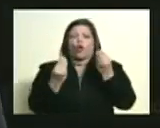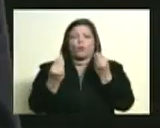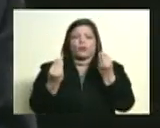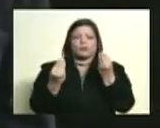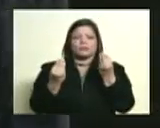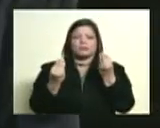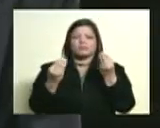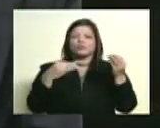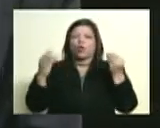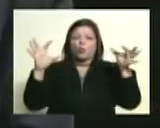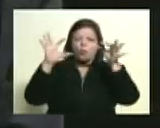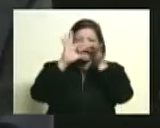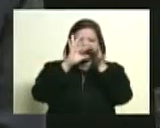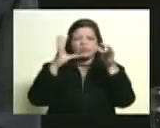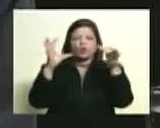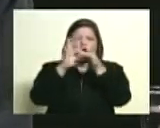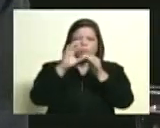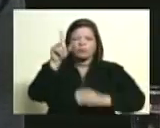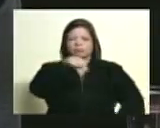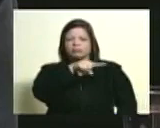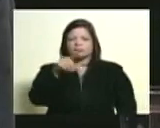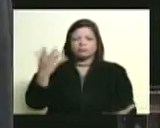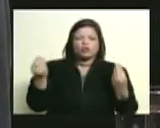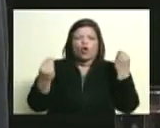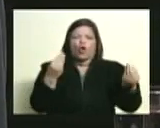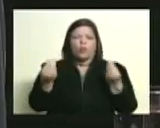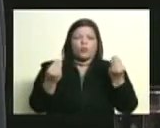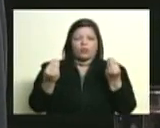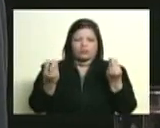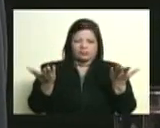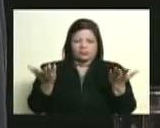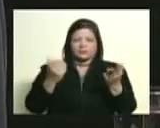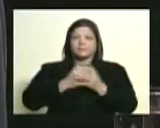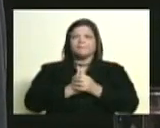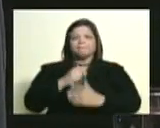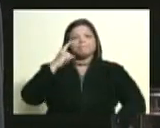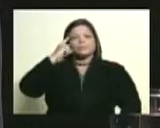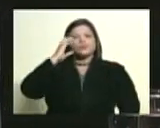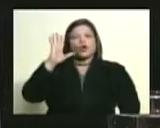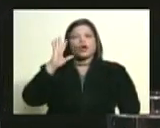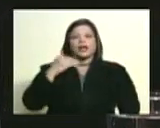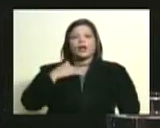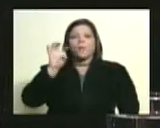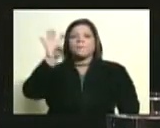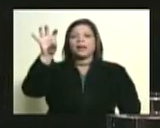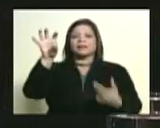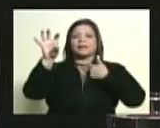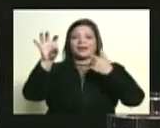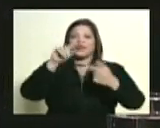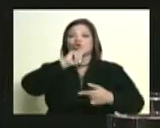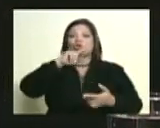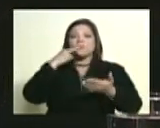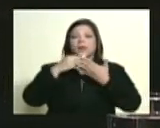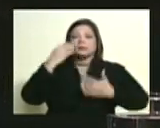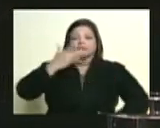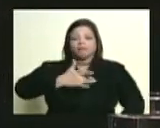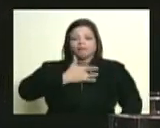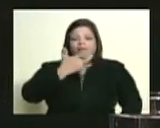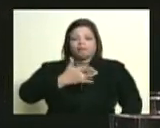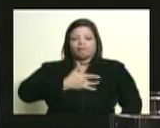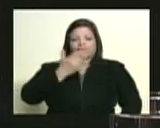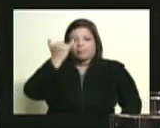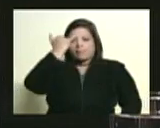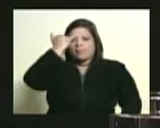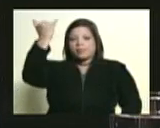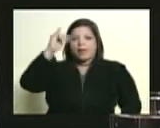¿Qué es lo que conecta a Chávez con Bolívar? Yo creo que es el sentido de patria. Yo creo que es la idea